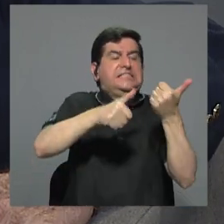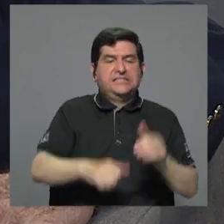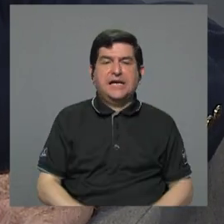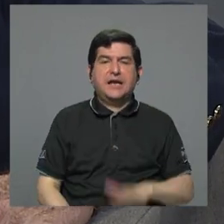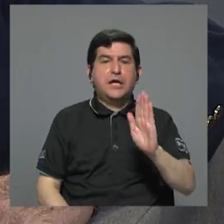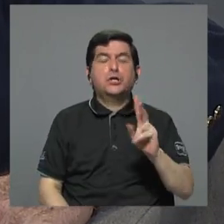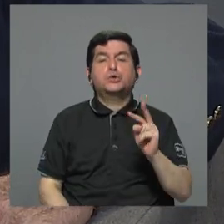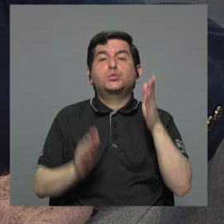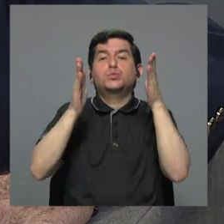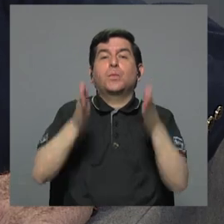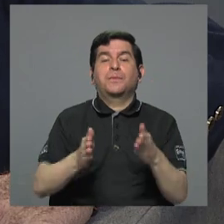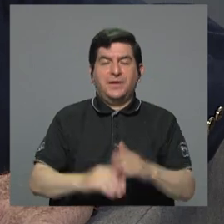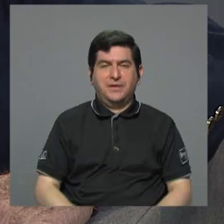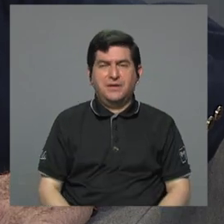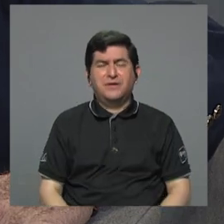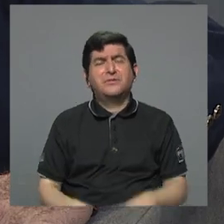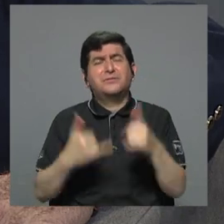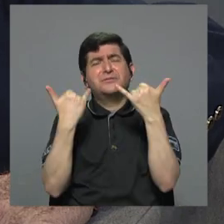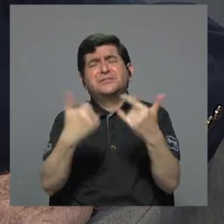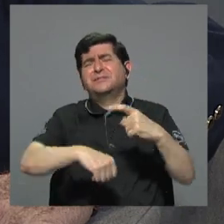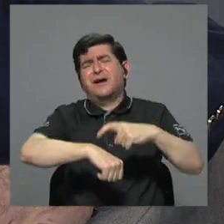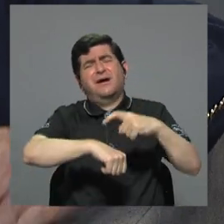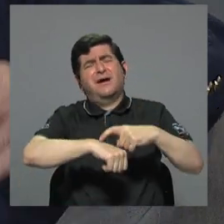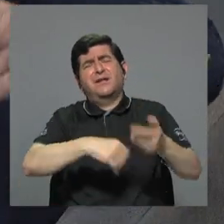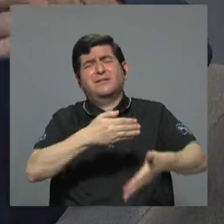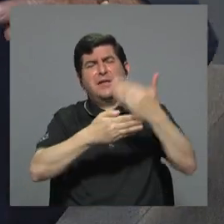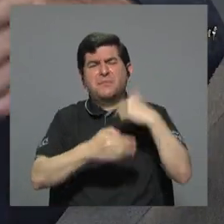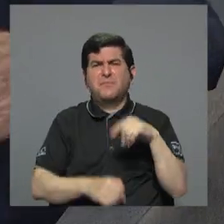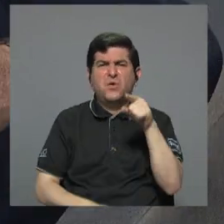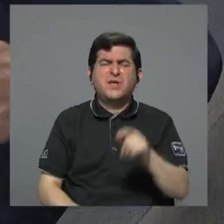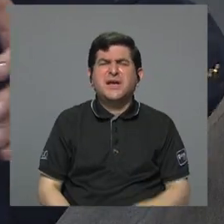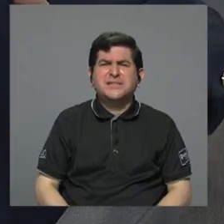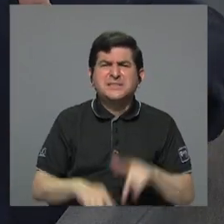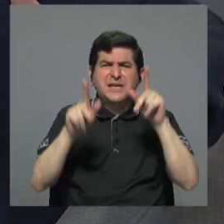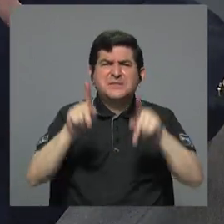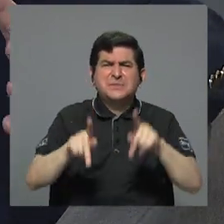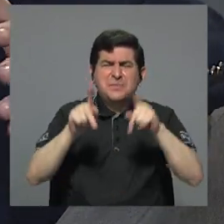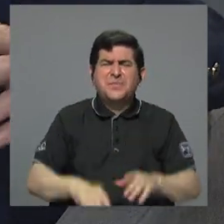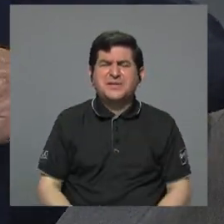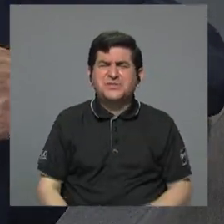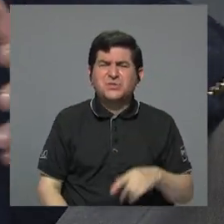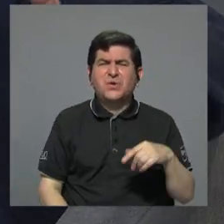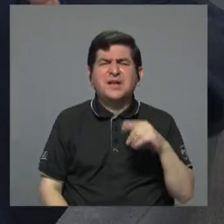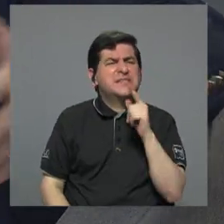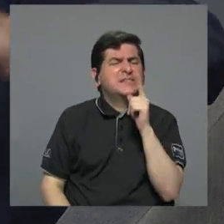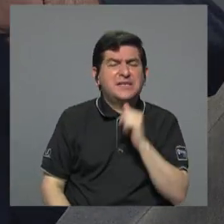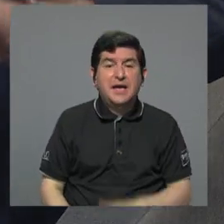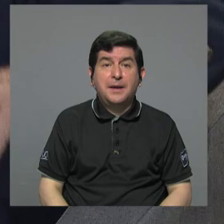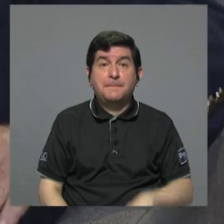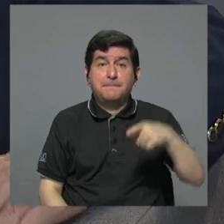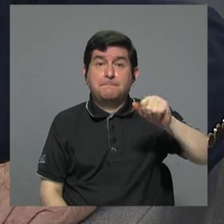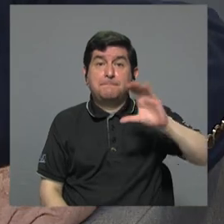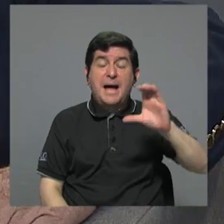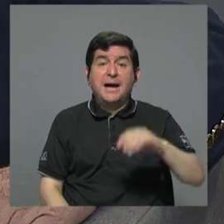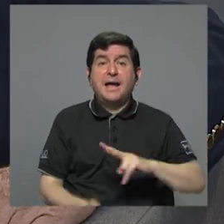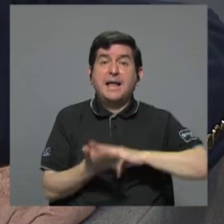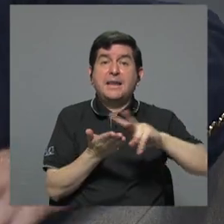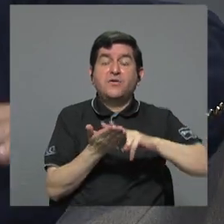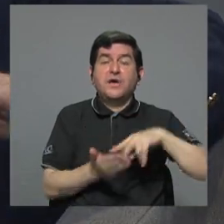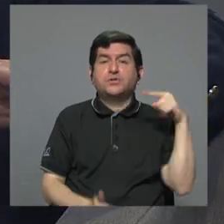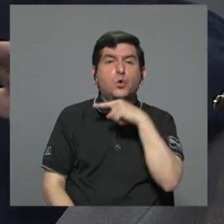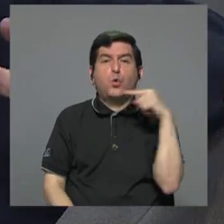cómplices. Hace rato me parece que... ¿Y quiénes son los inquilinos chollaos y sus cómplices? El PAC con liberación y la unidad.